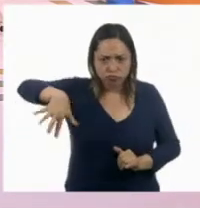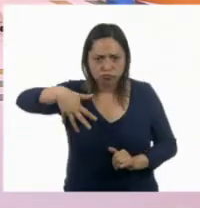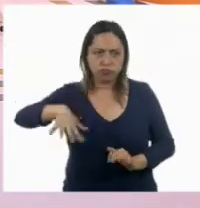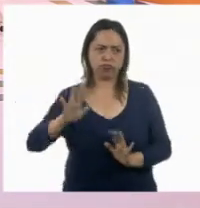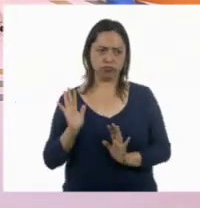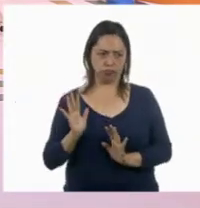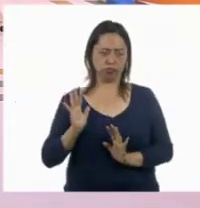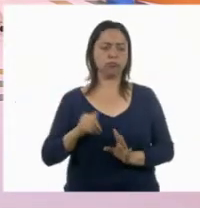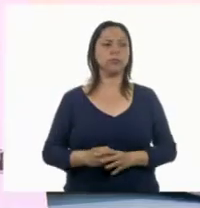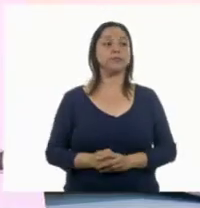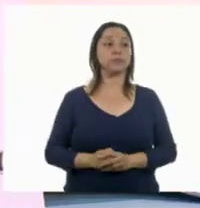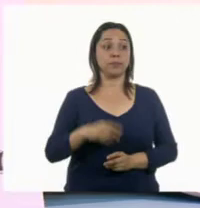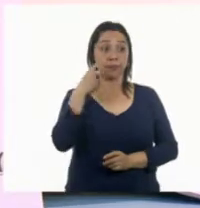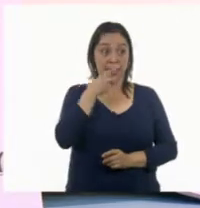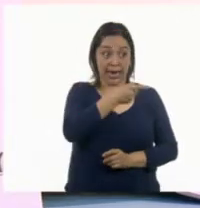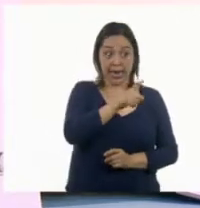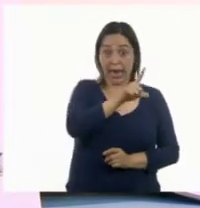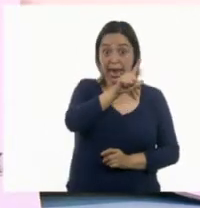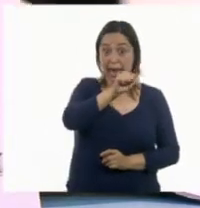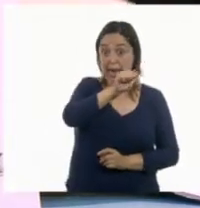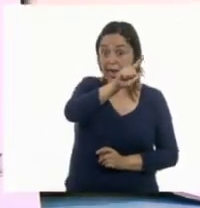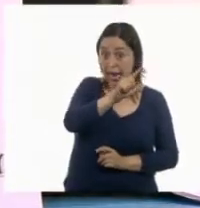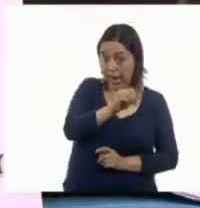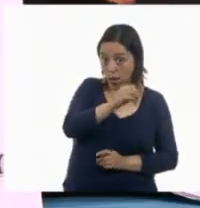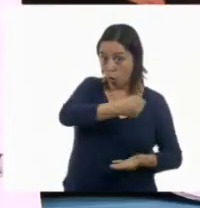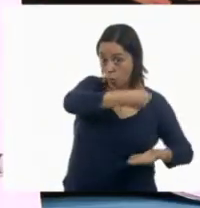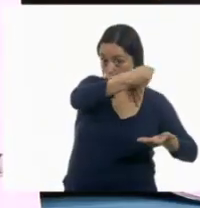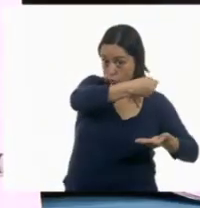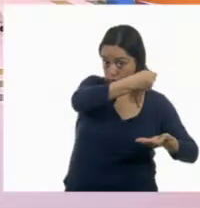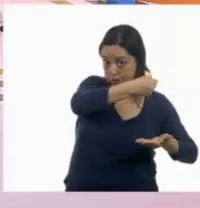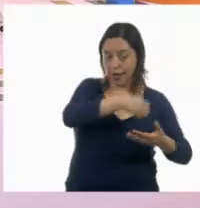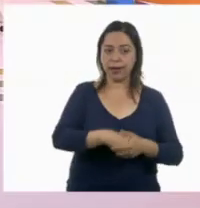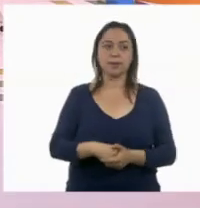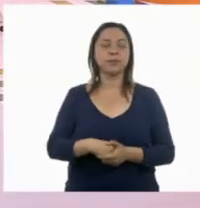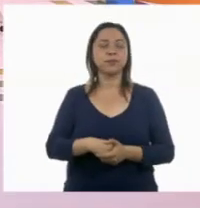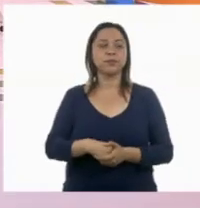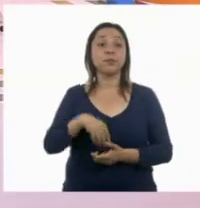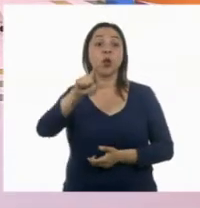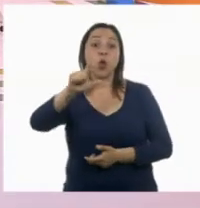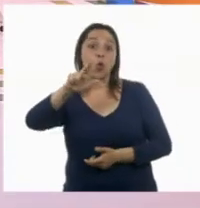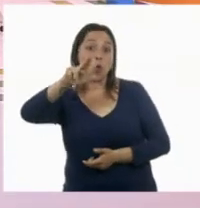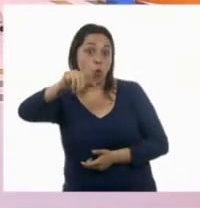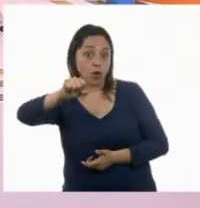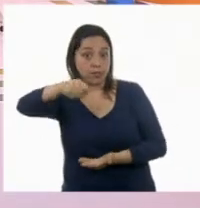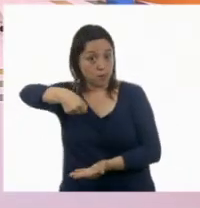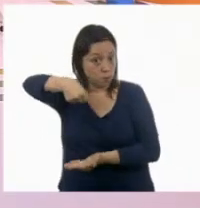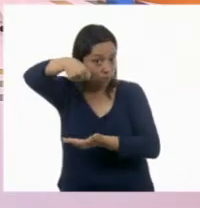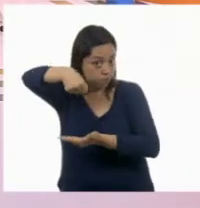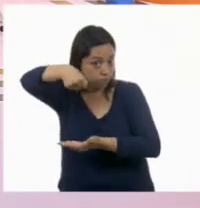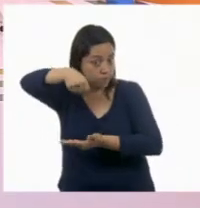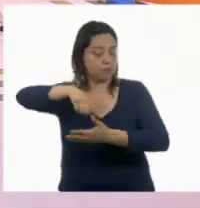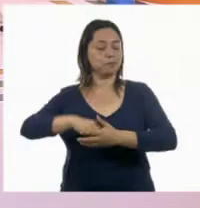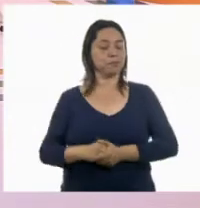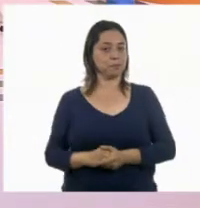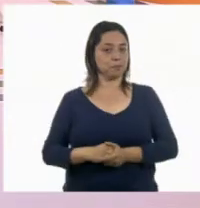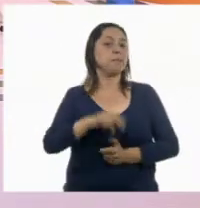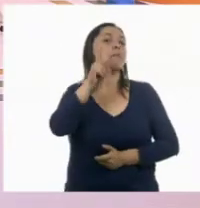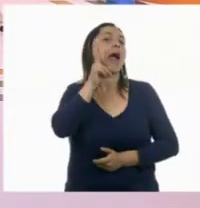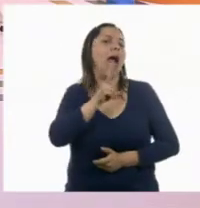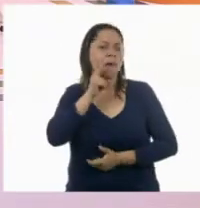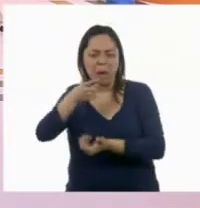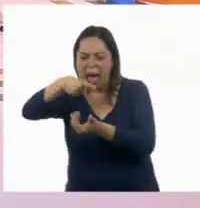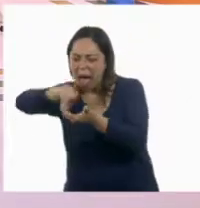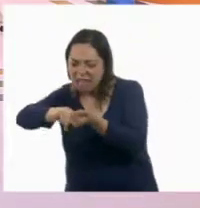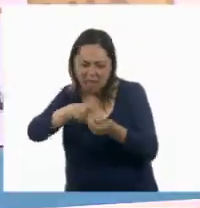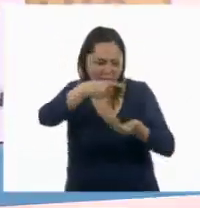Ok, dice que esta es la bolsa de Lalo. Y nos dice que esta es la bolsa de Luis. Vamos a ver qué contiene